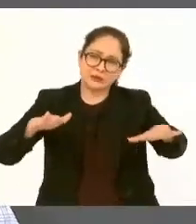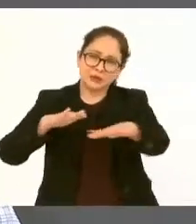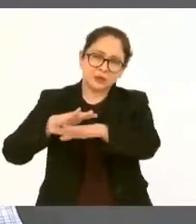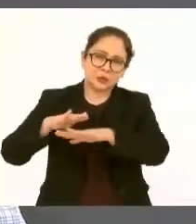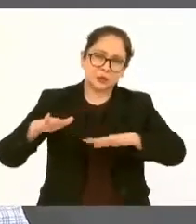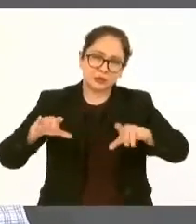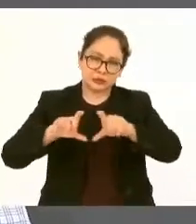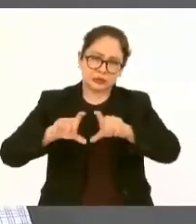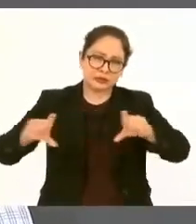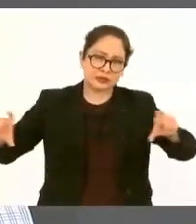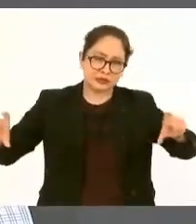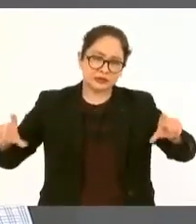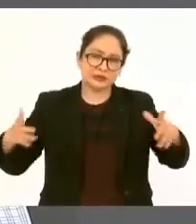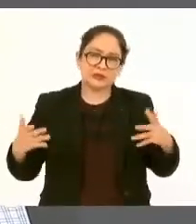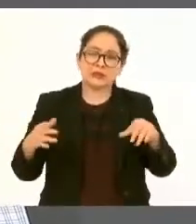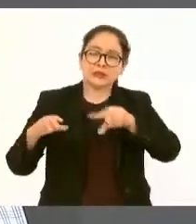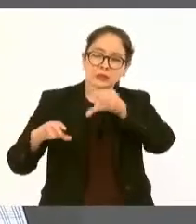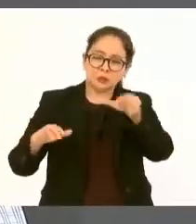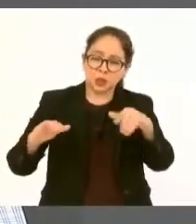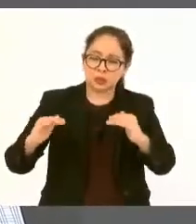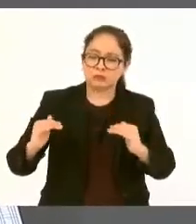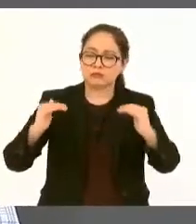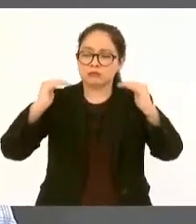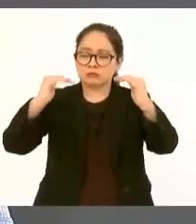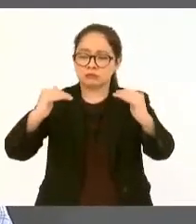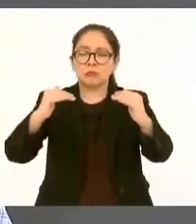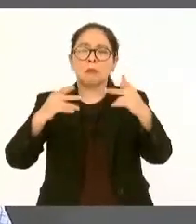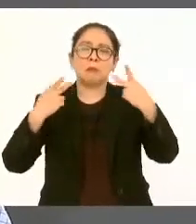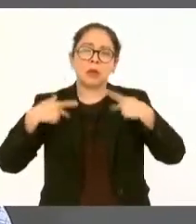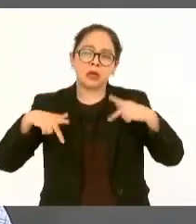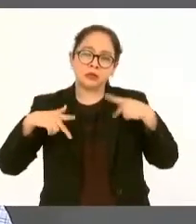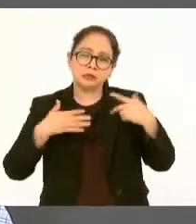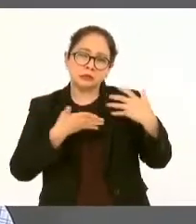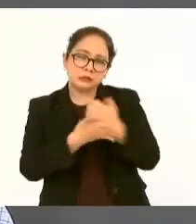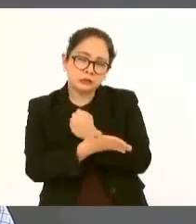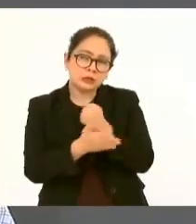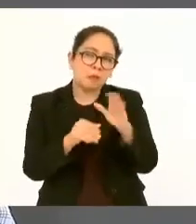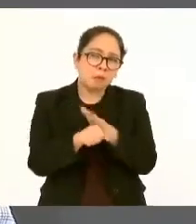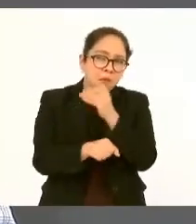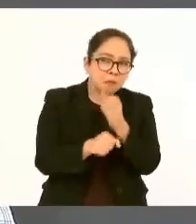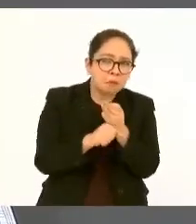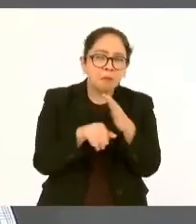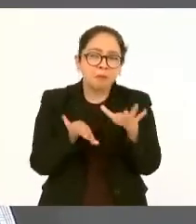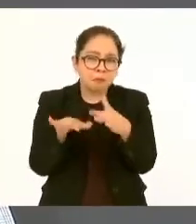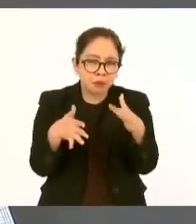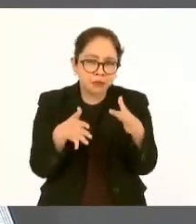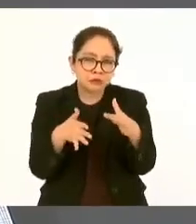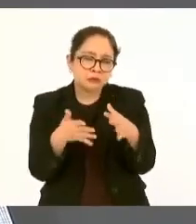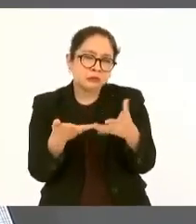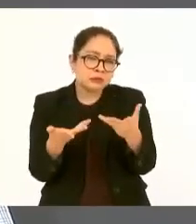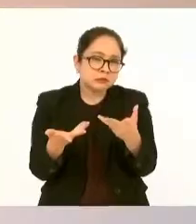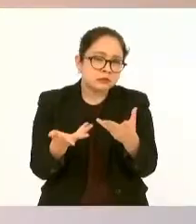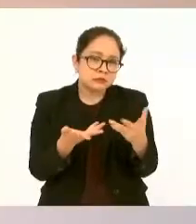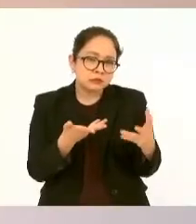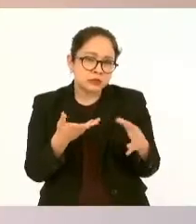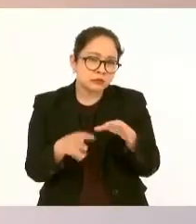la clase media media es como el setenta por ciento